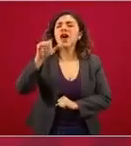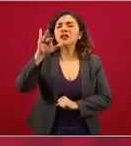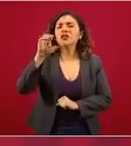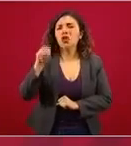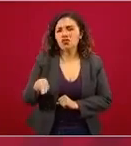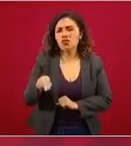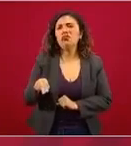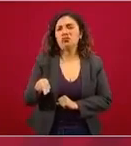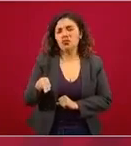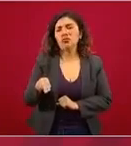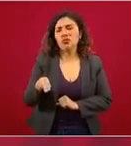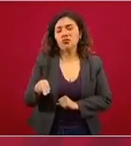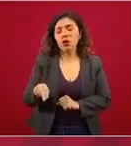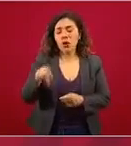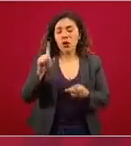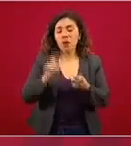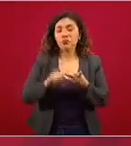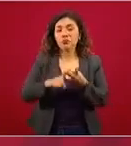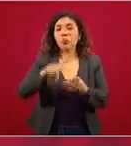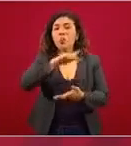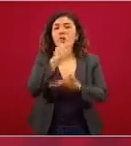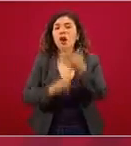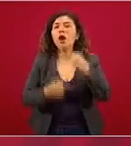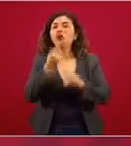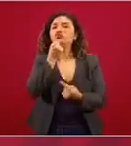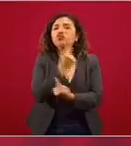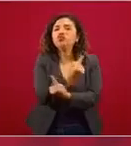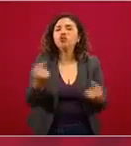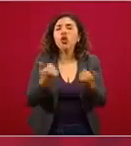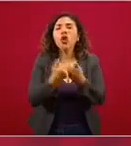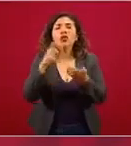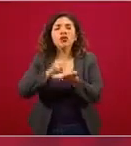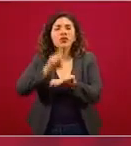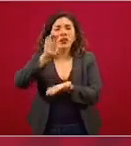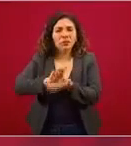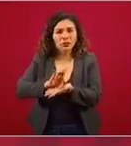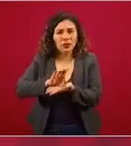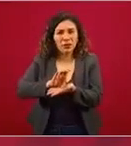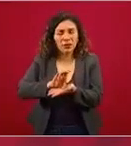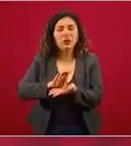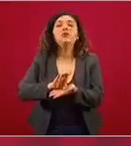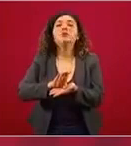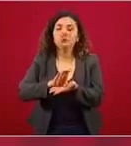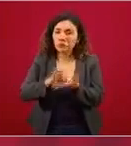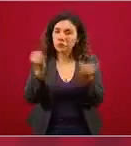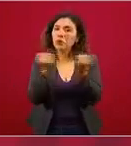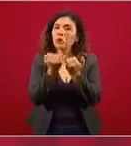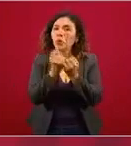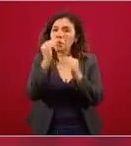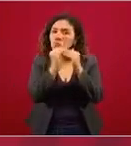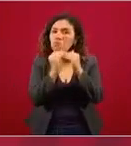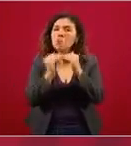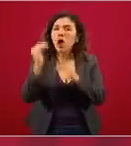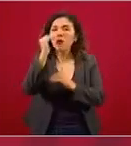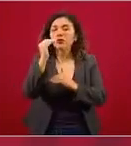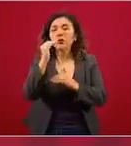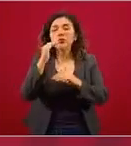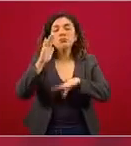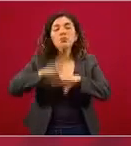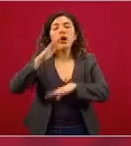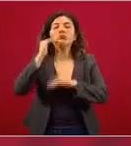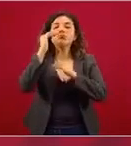El programa Niñas, Niños con Discapacidad va a aumentar, va a llegar a un millón